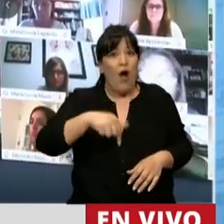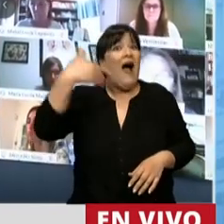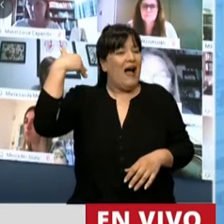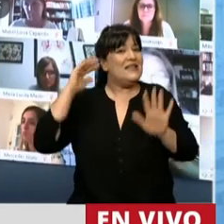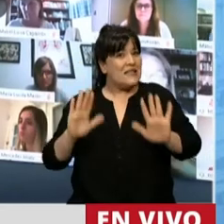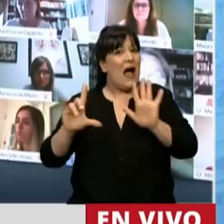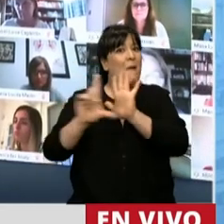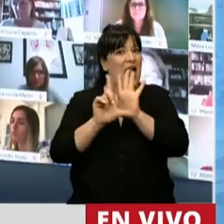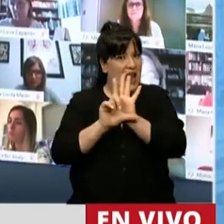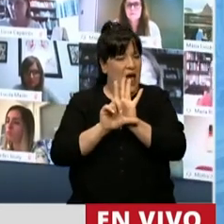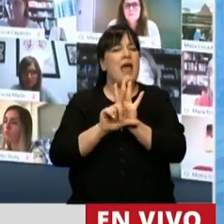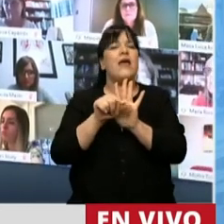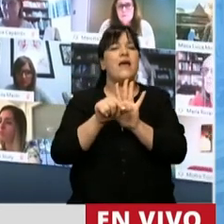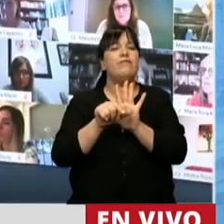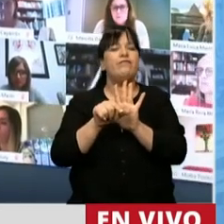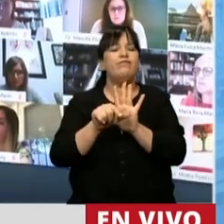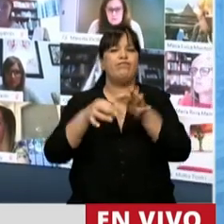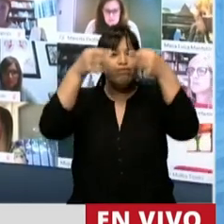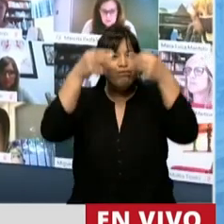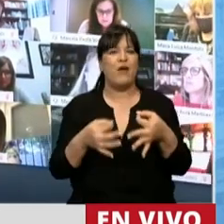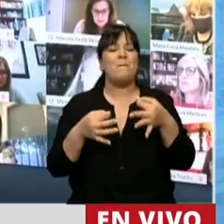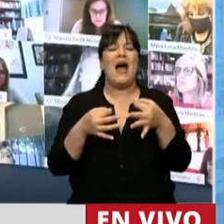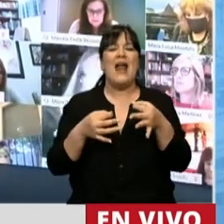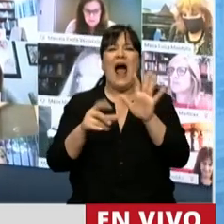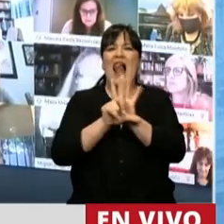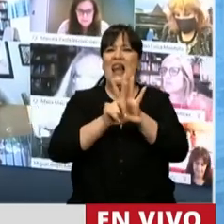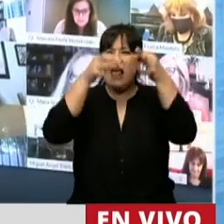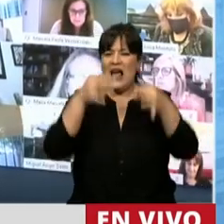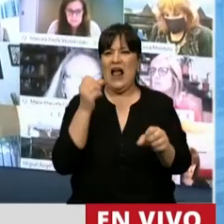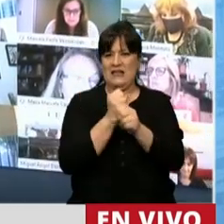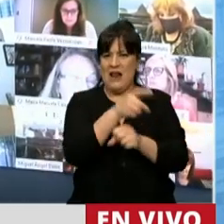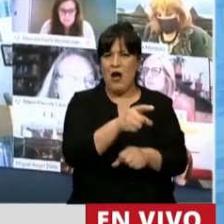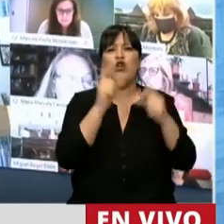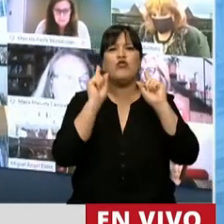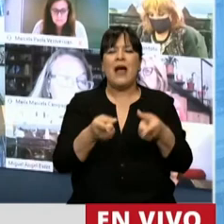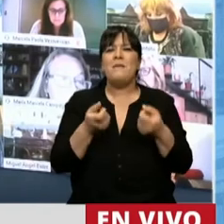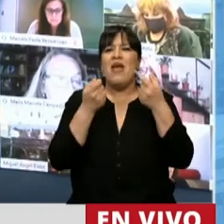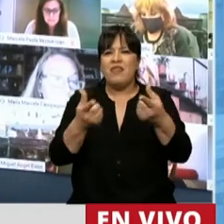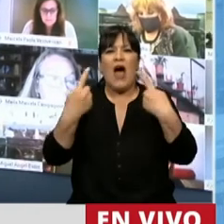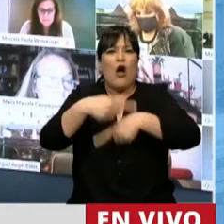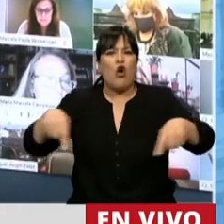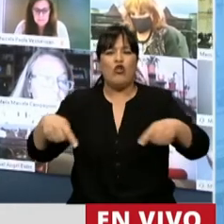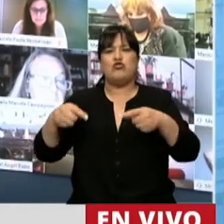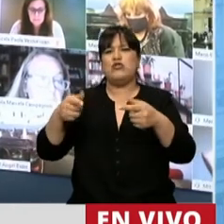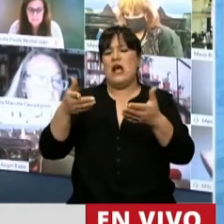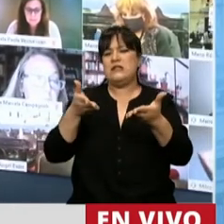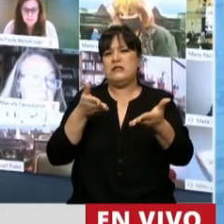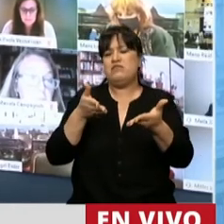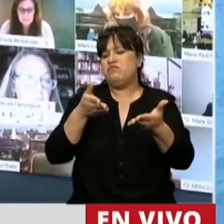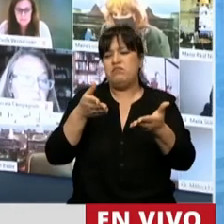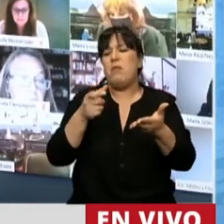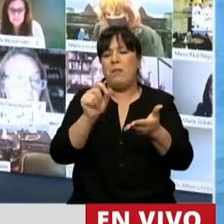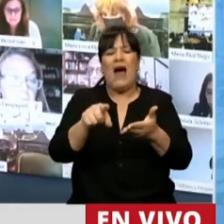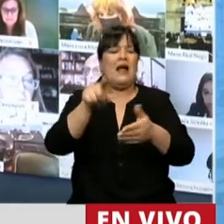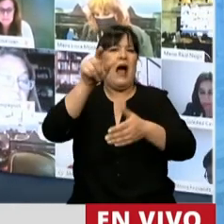con una ley que jerarquizará y regulará legalmente su trabajo, otorga la legitimidad de las acciones asistenciales y científicas a